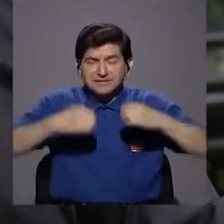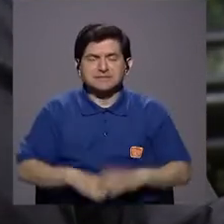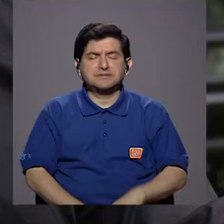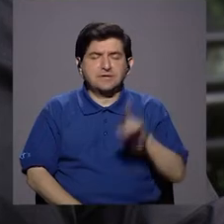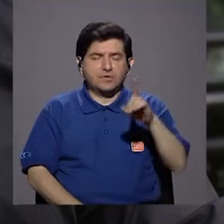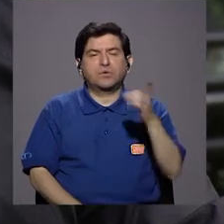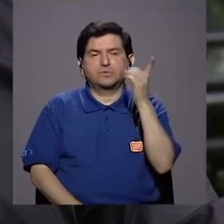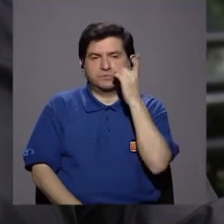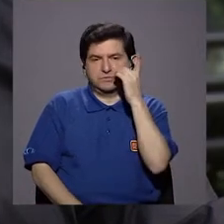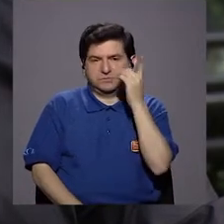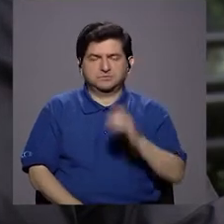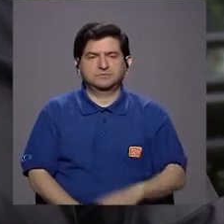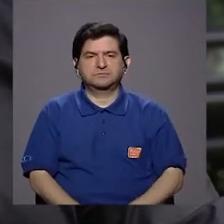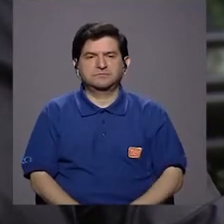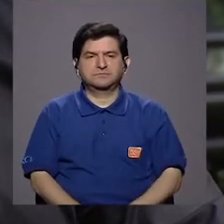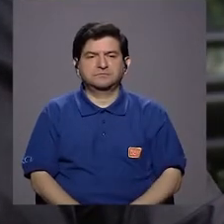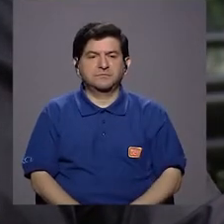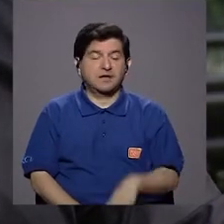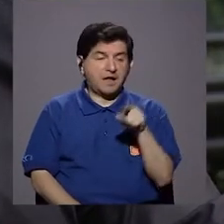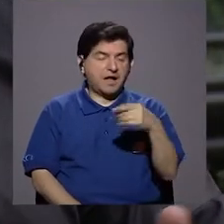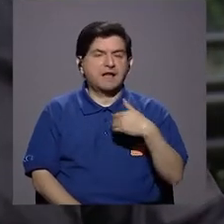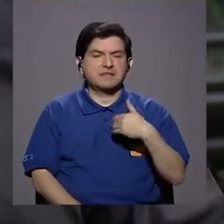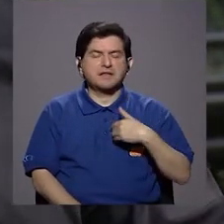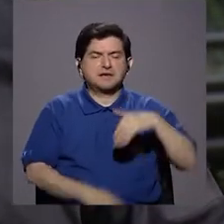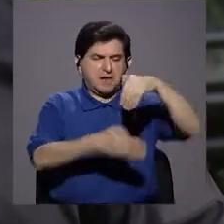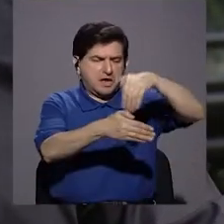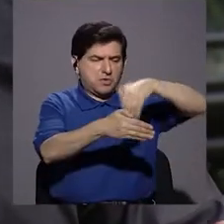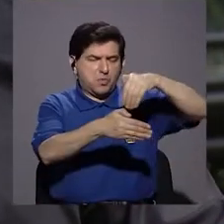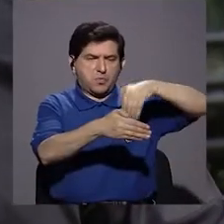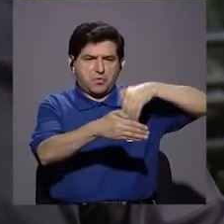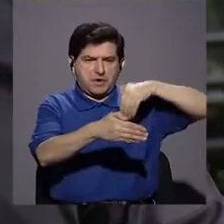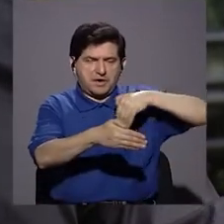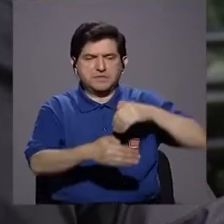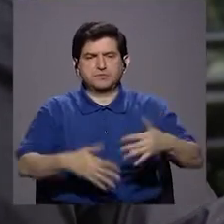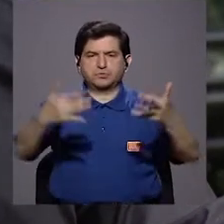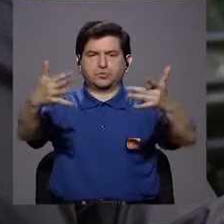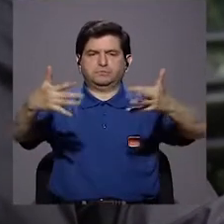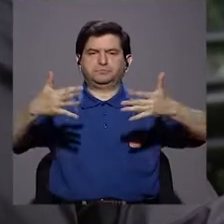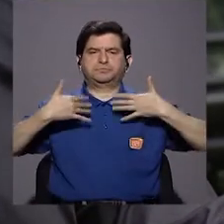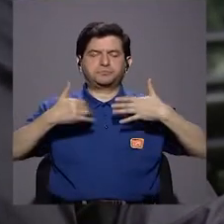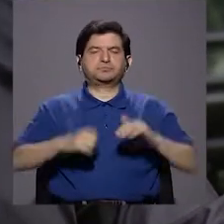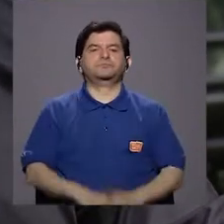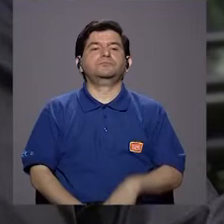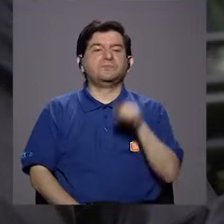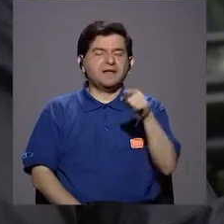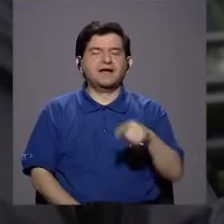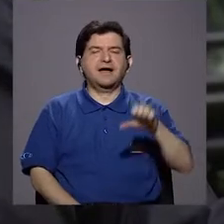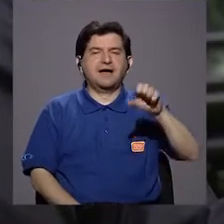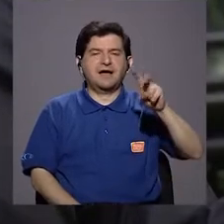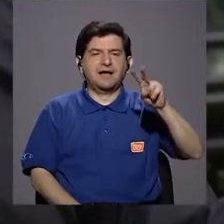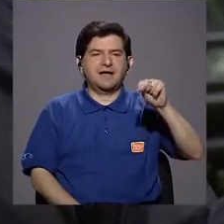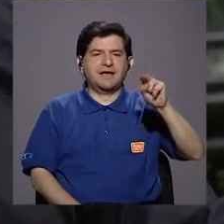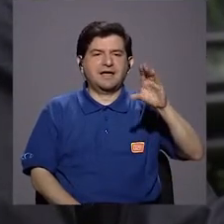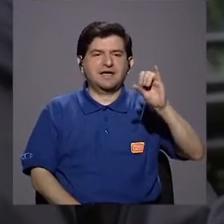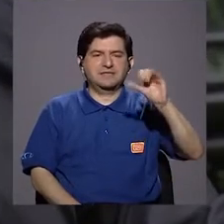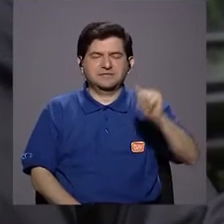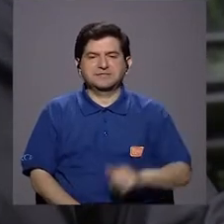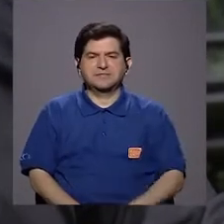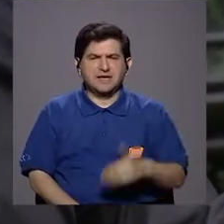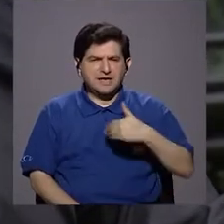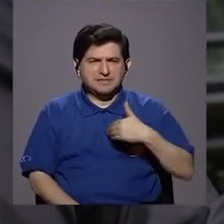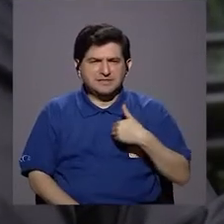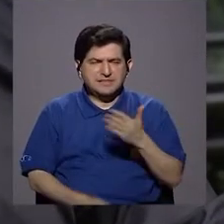con un odontólogo, van a llevar un récord en tu expediente de cómo está tu encía, de si hay